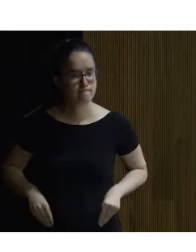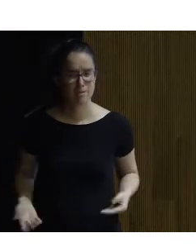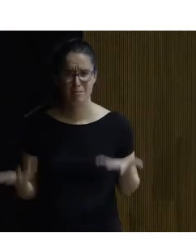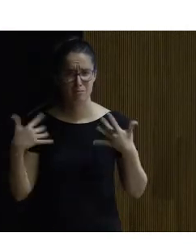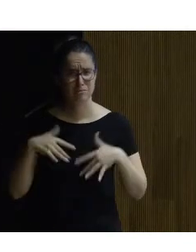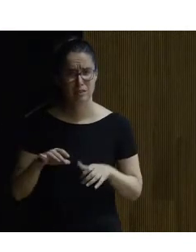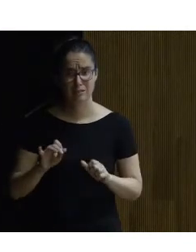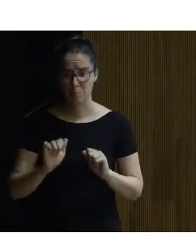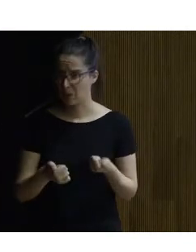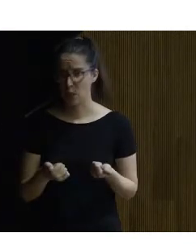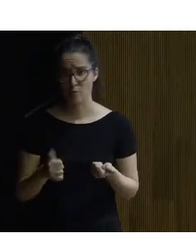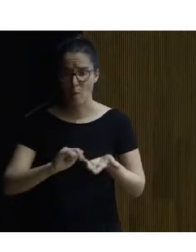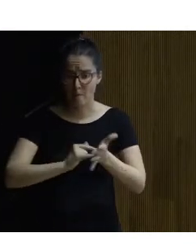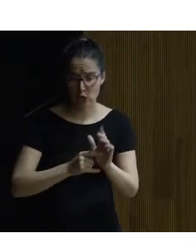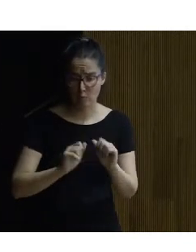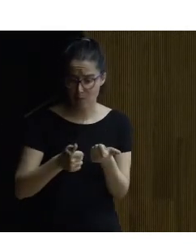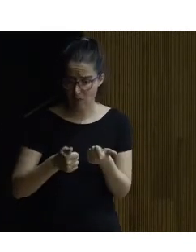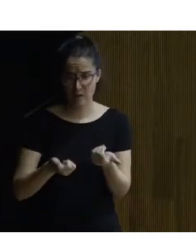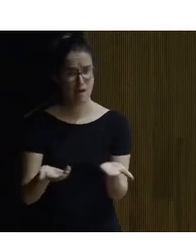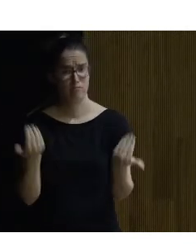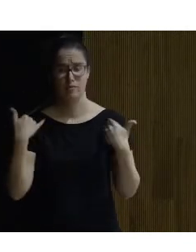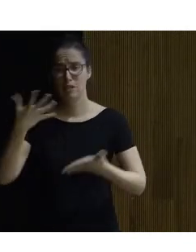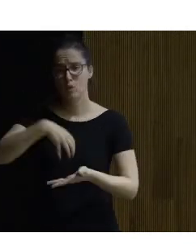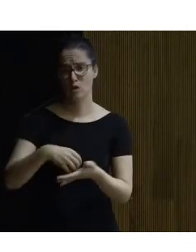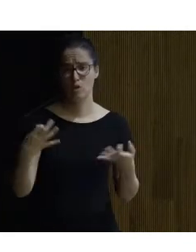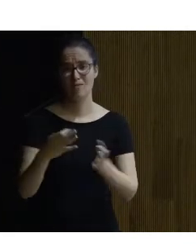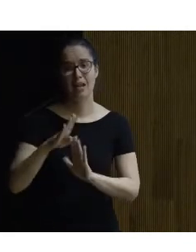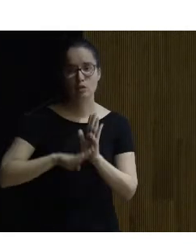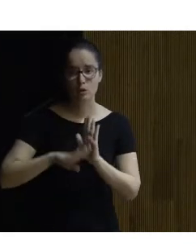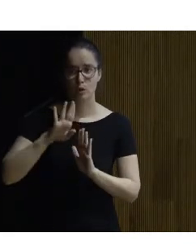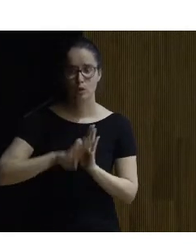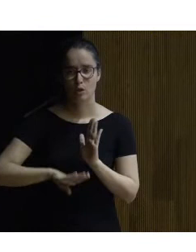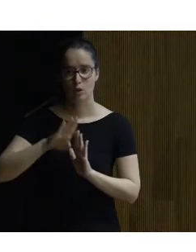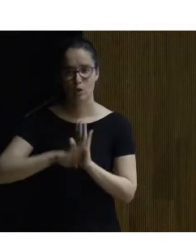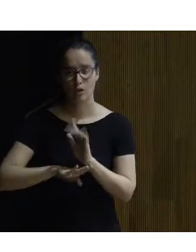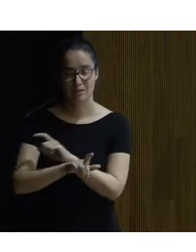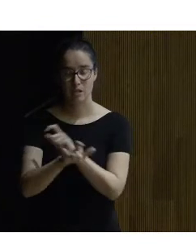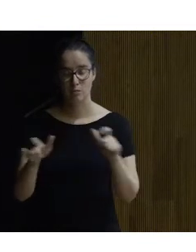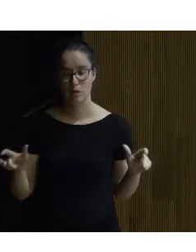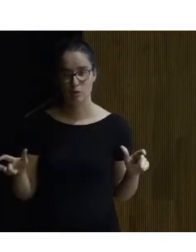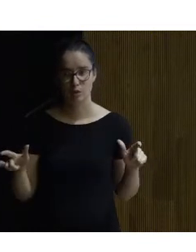desde el inicio del proyecto asumirlo como las condiciones de las personas